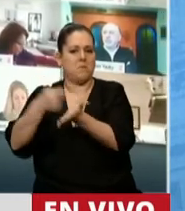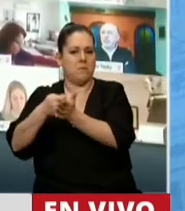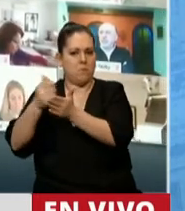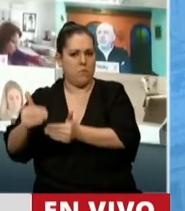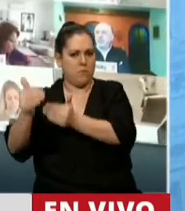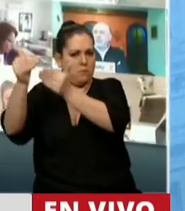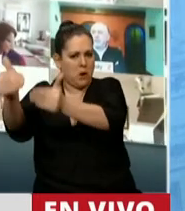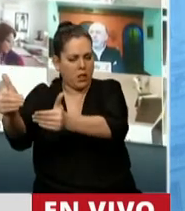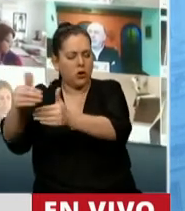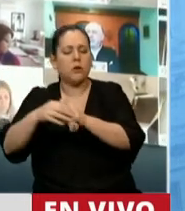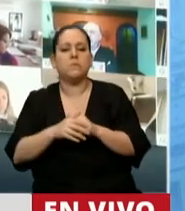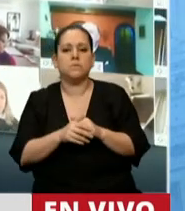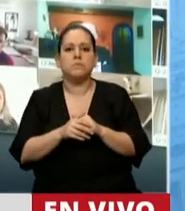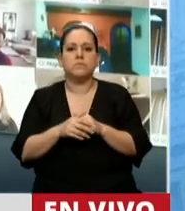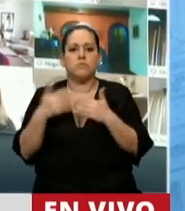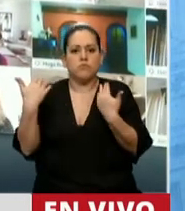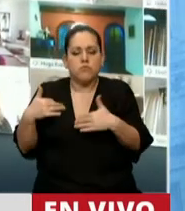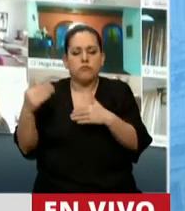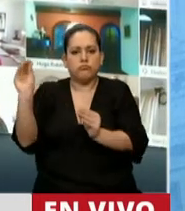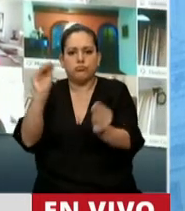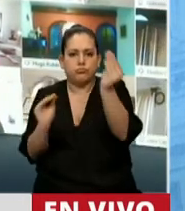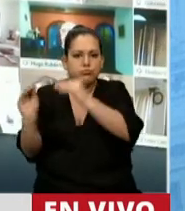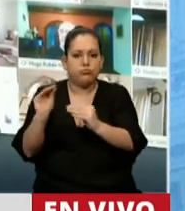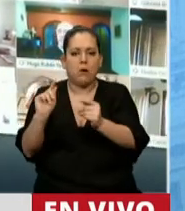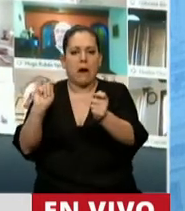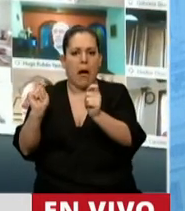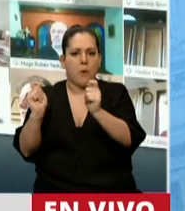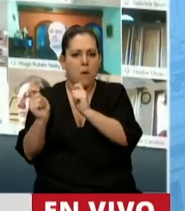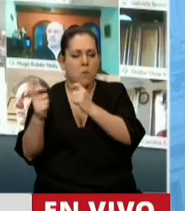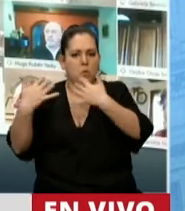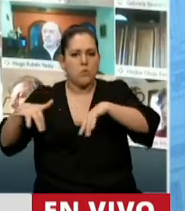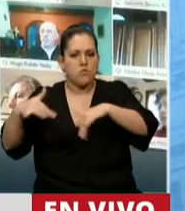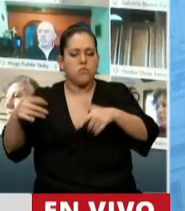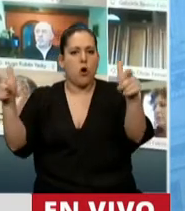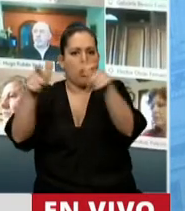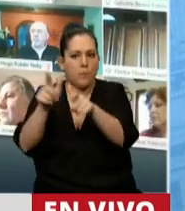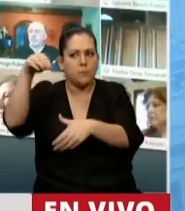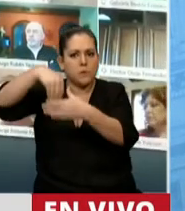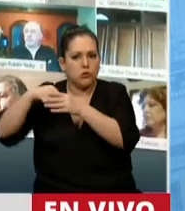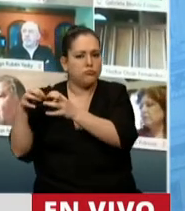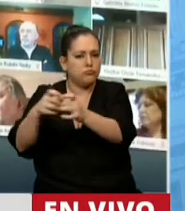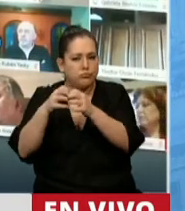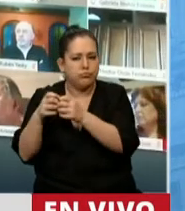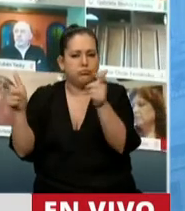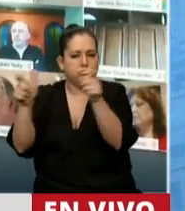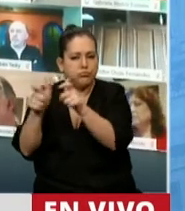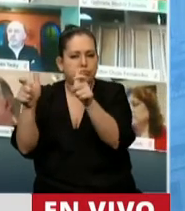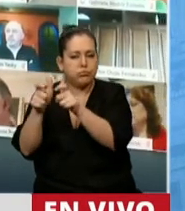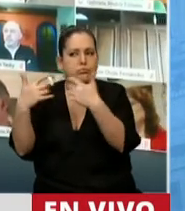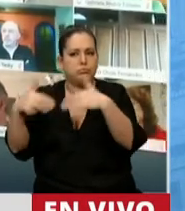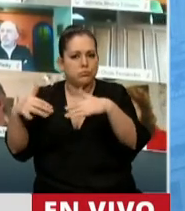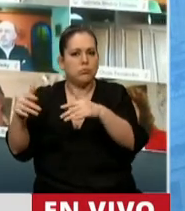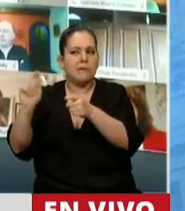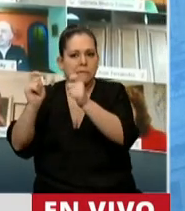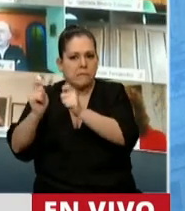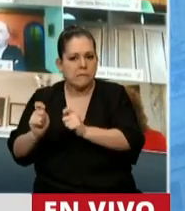muchos de los cambios que se han incorporado en el debate en comisión, que los valoramos y creo que han aproximado a lo que